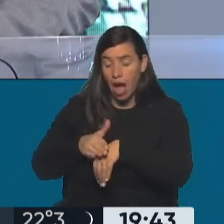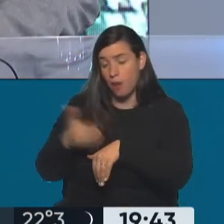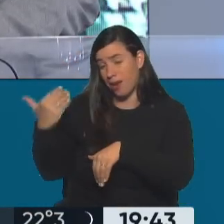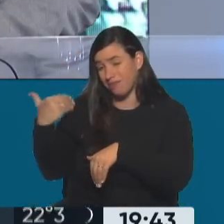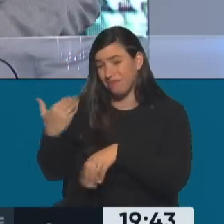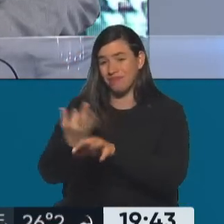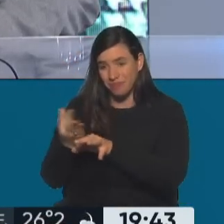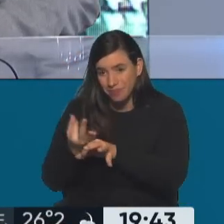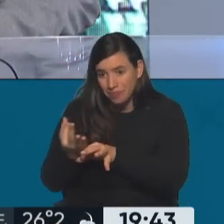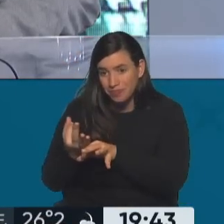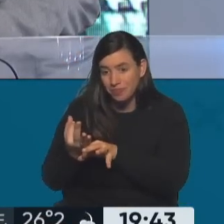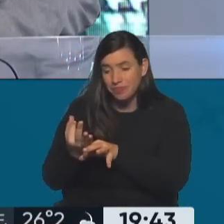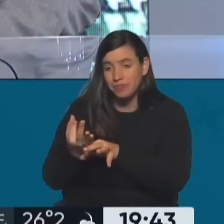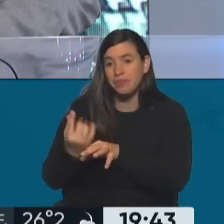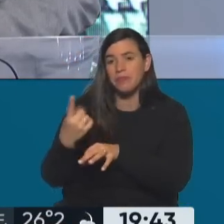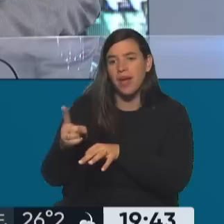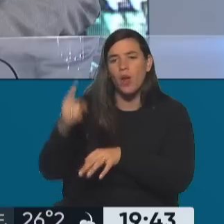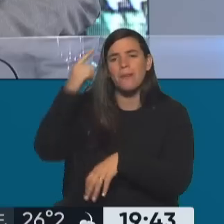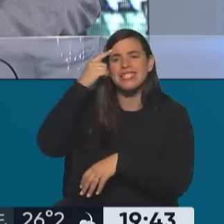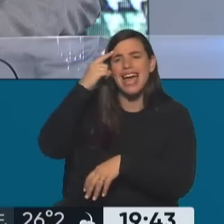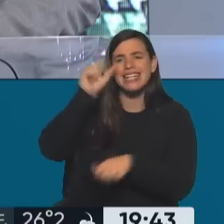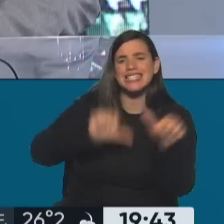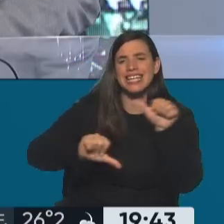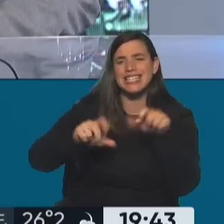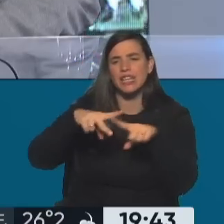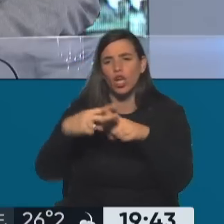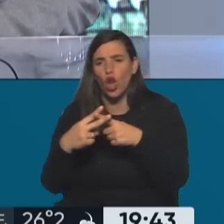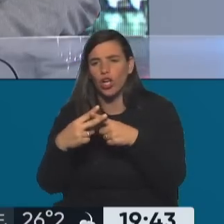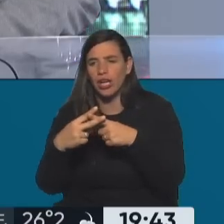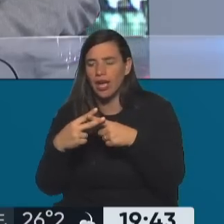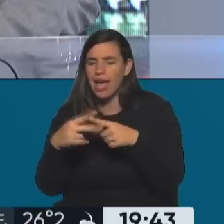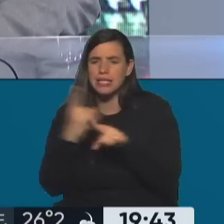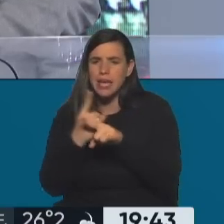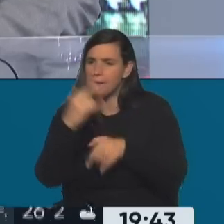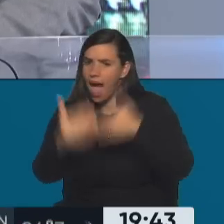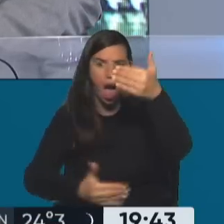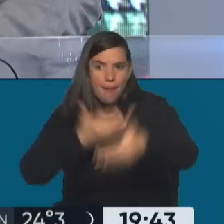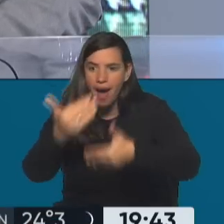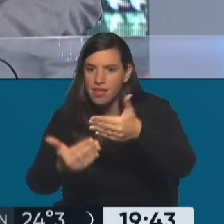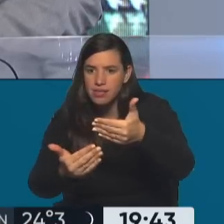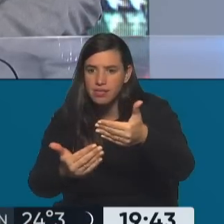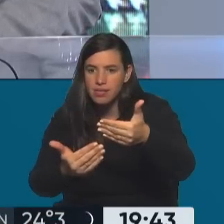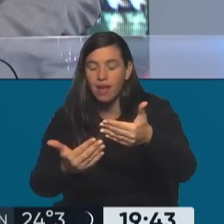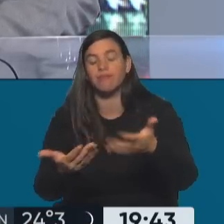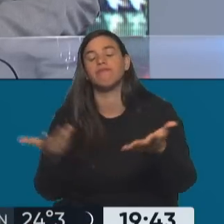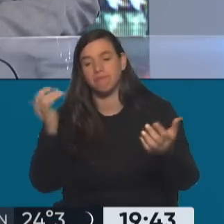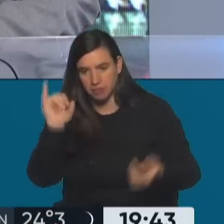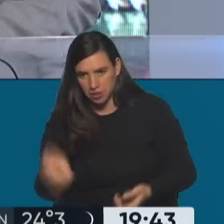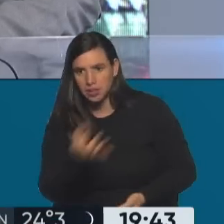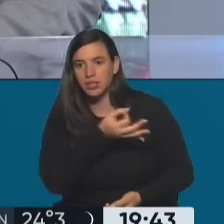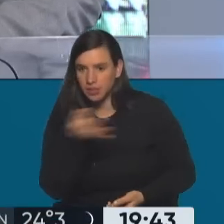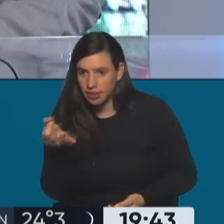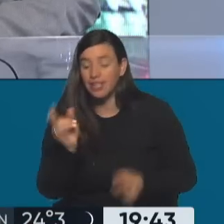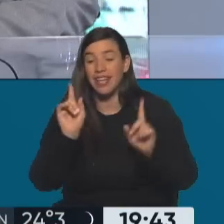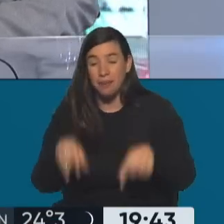Educar, comprender. Pero digo, pensar Ciencia y Tecnología es siempre para adelante. Por supuesto que sí. Y también hay distintos